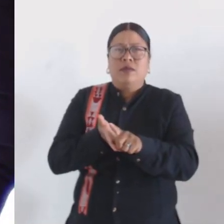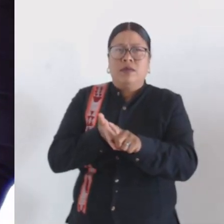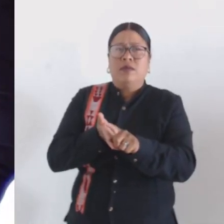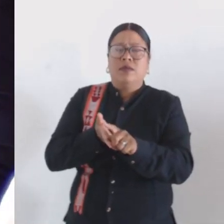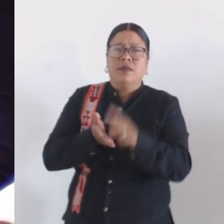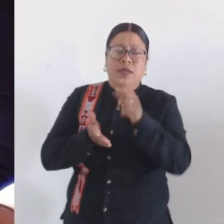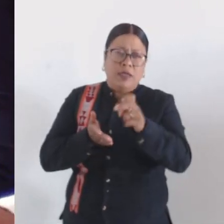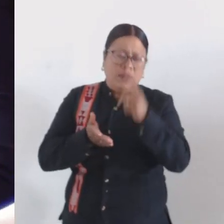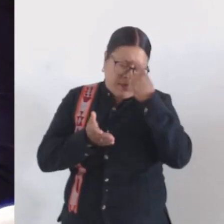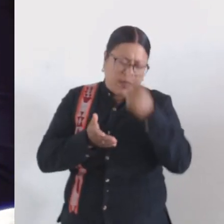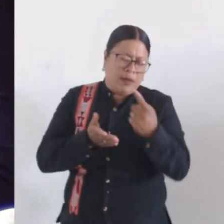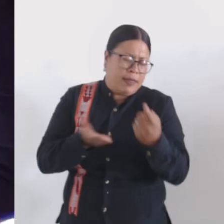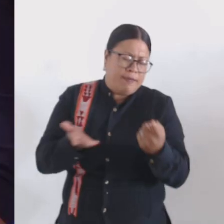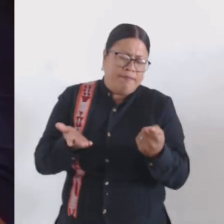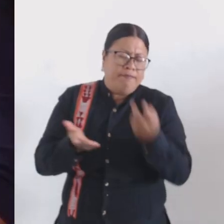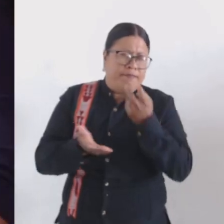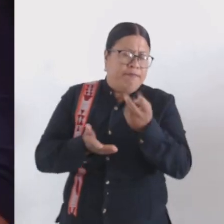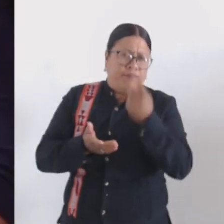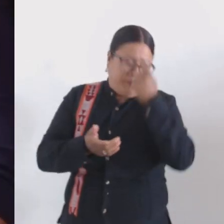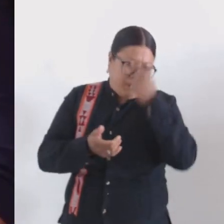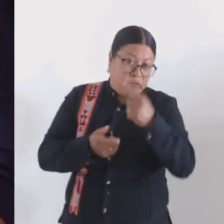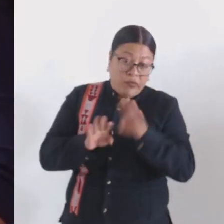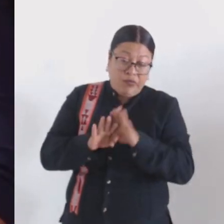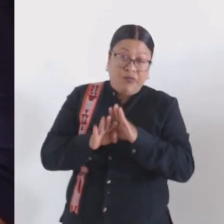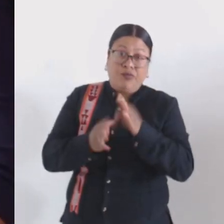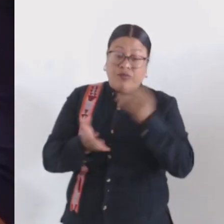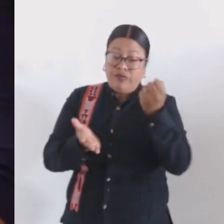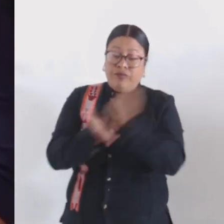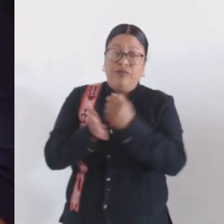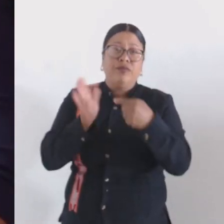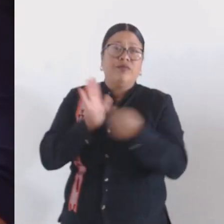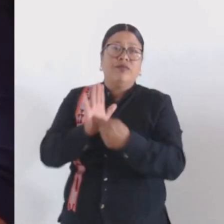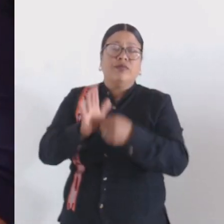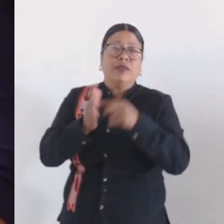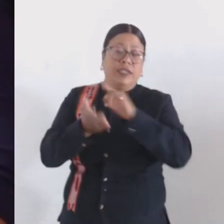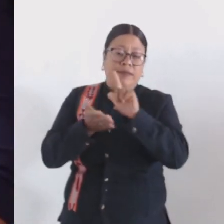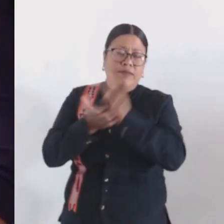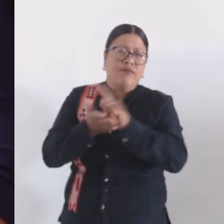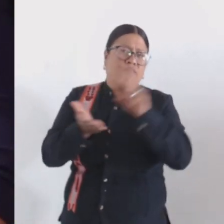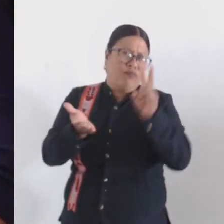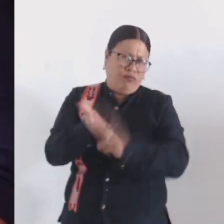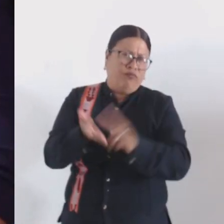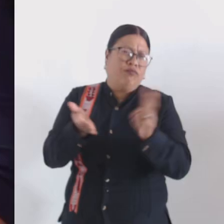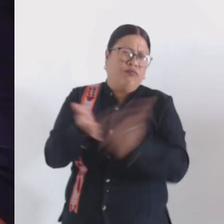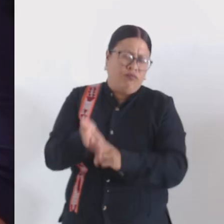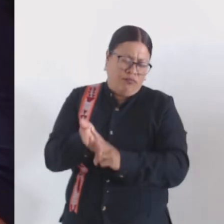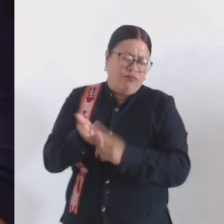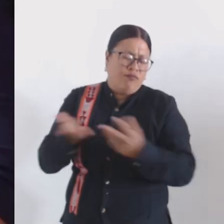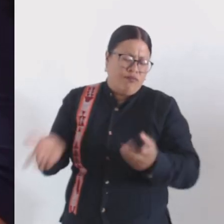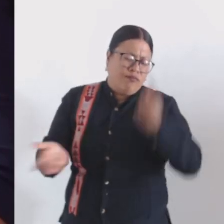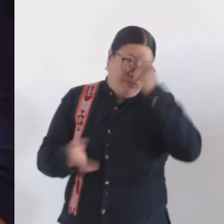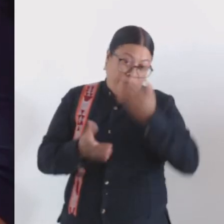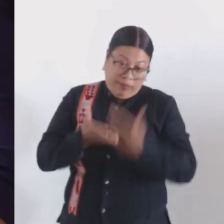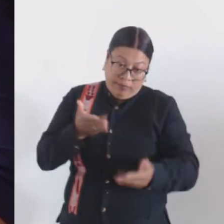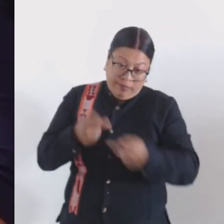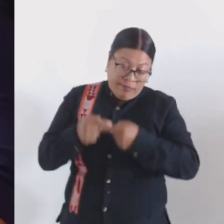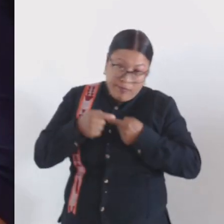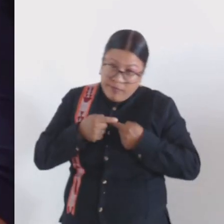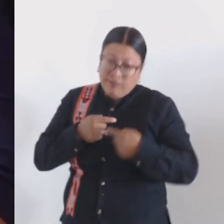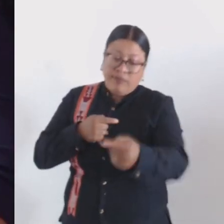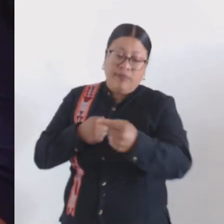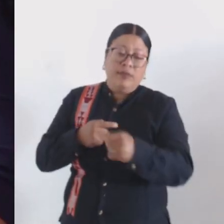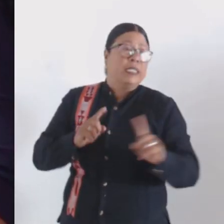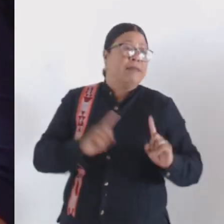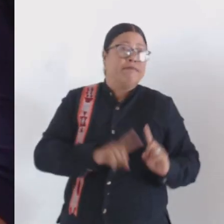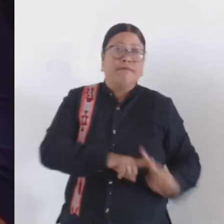por naturaleza, pero sobre todo legalmente válido, para que a partir de esto nuestras